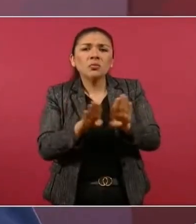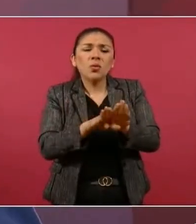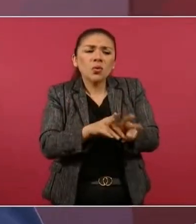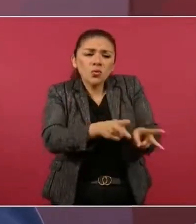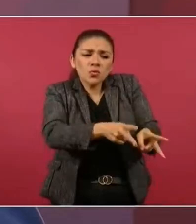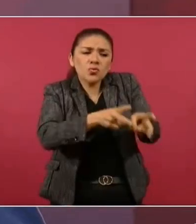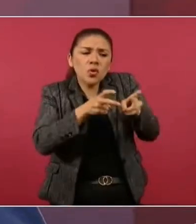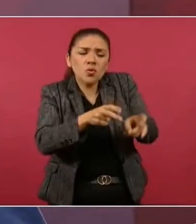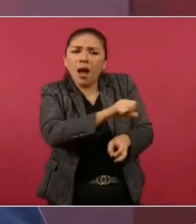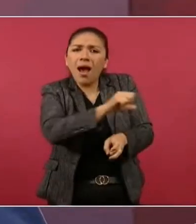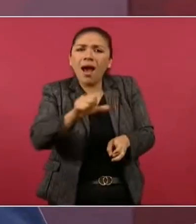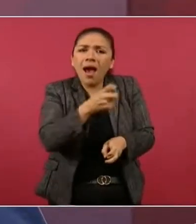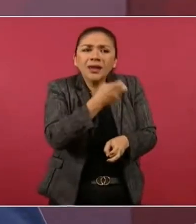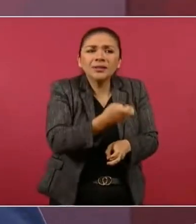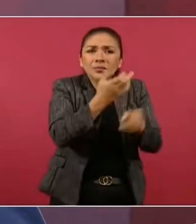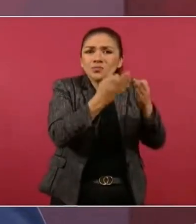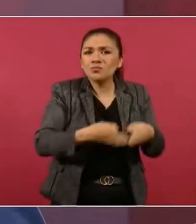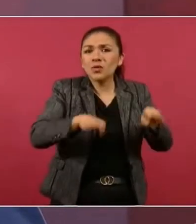bienes.